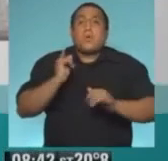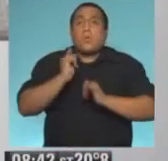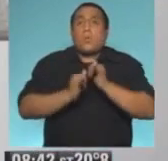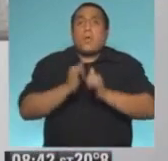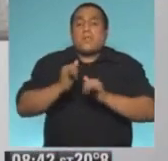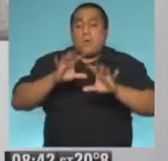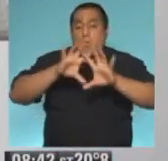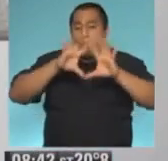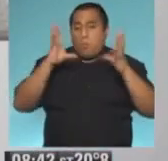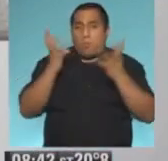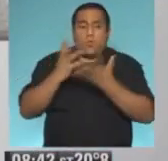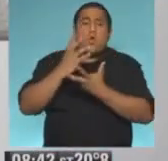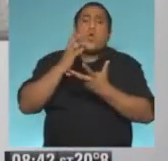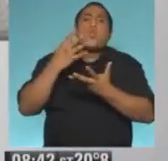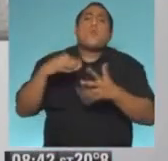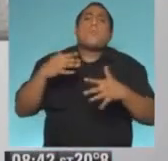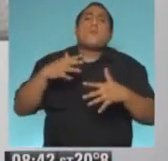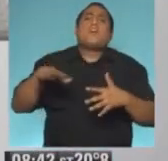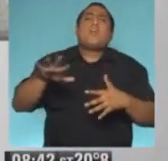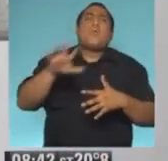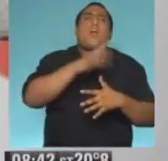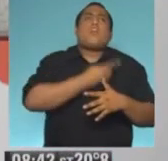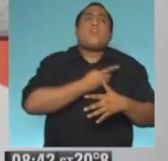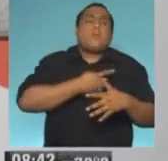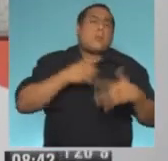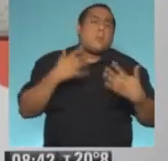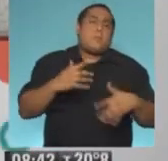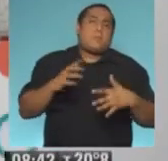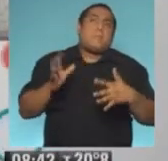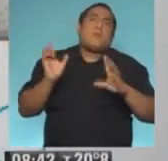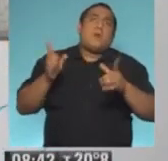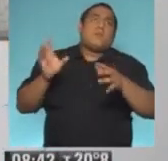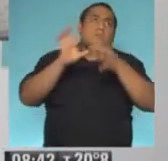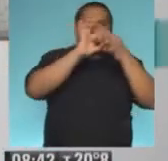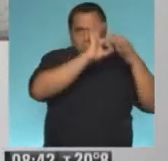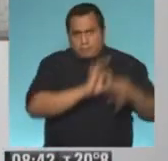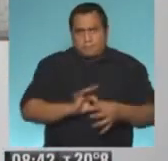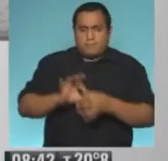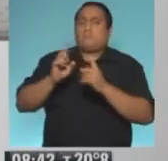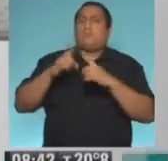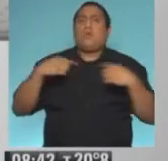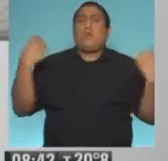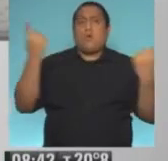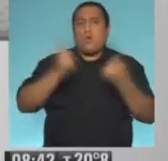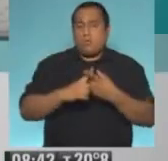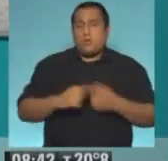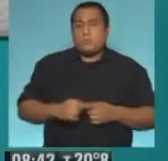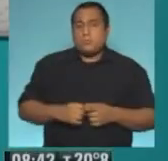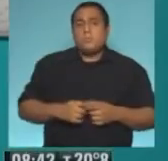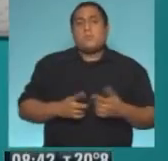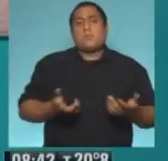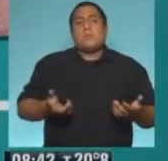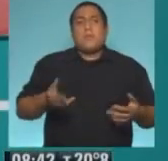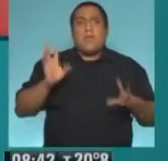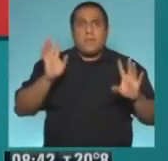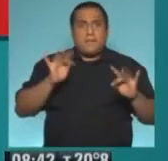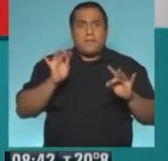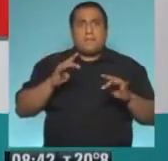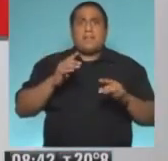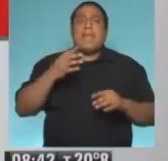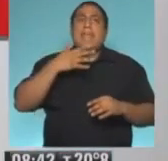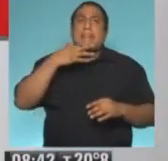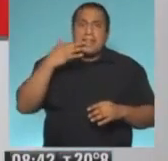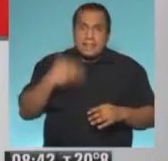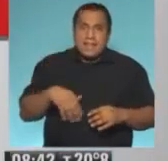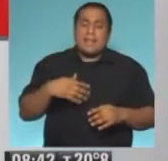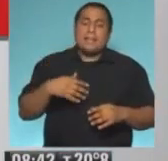allá de la cuestión geográfica, es lo que nos unifica a todos en este universo. Así que bueno, un gran desafío poder entenderlo y